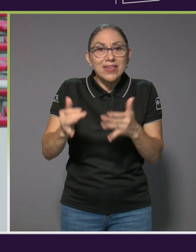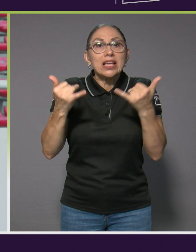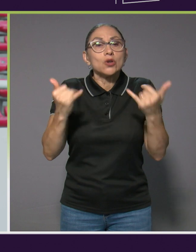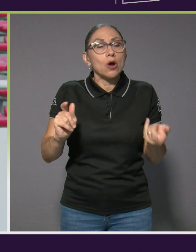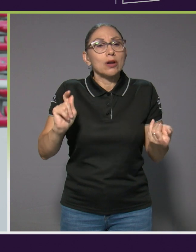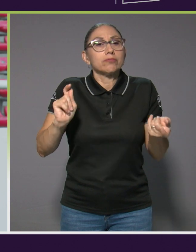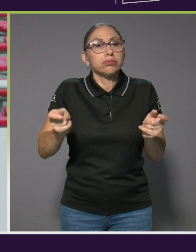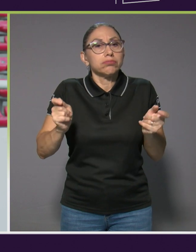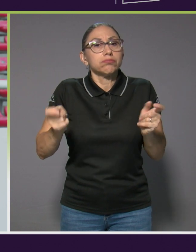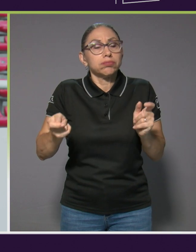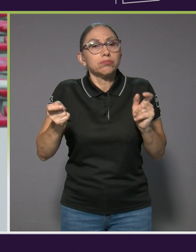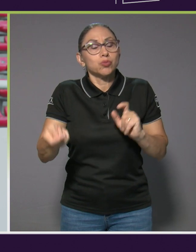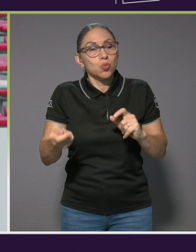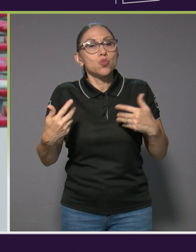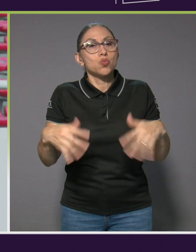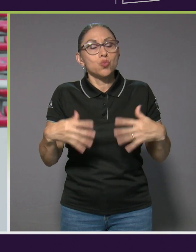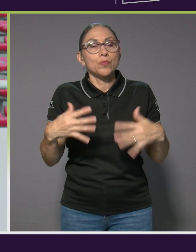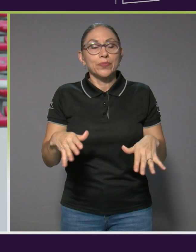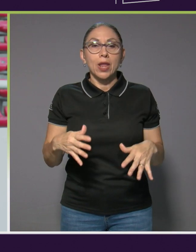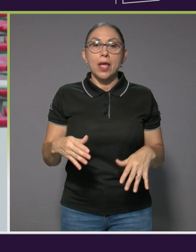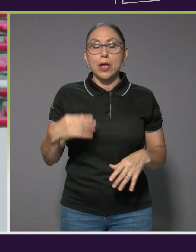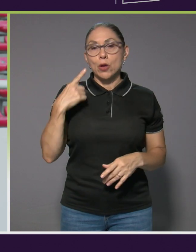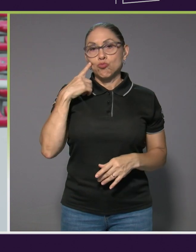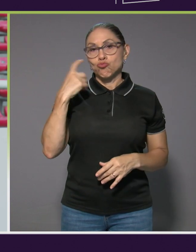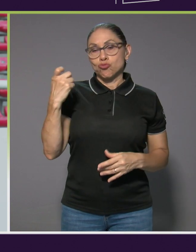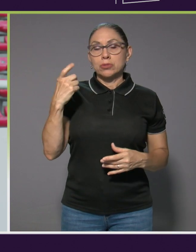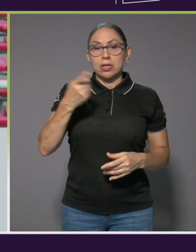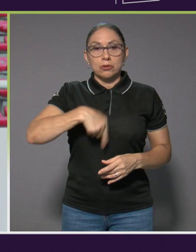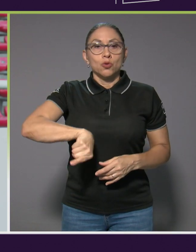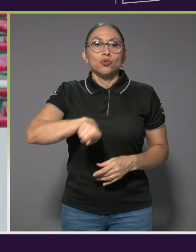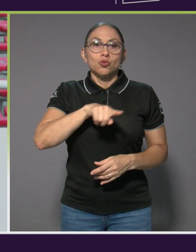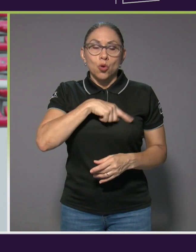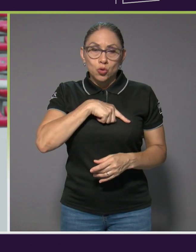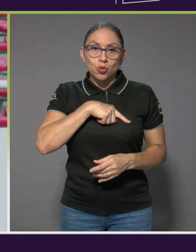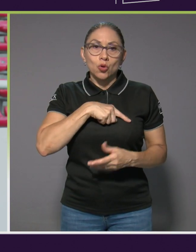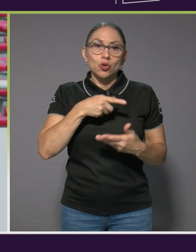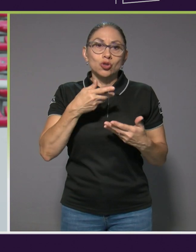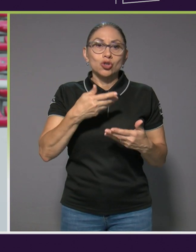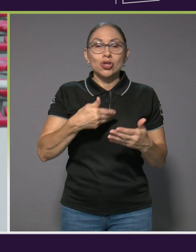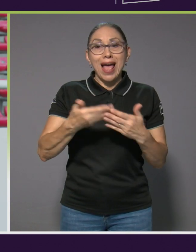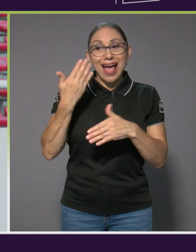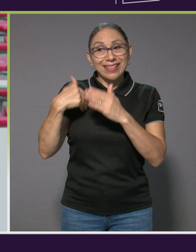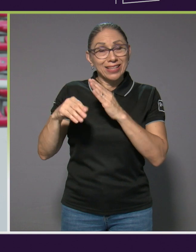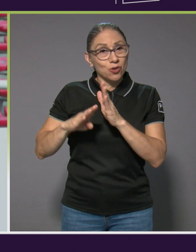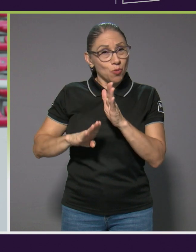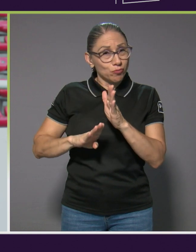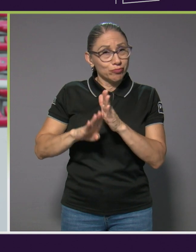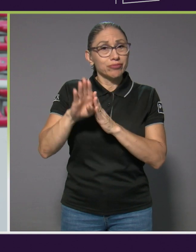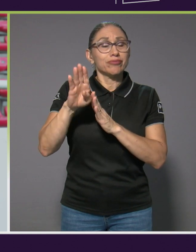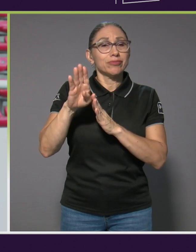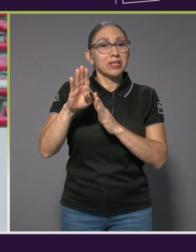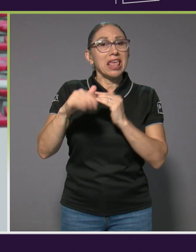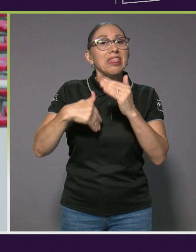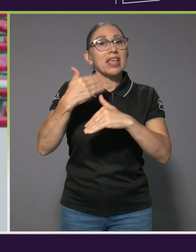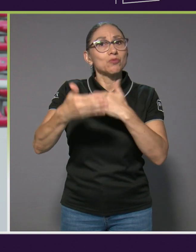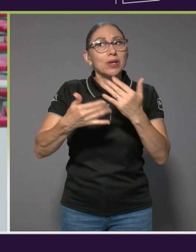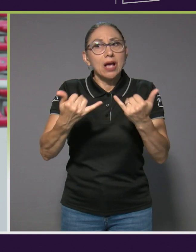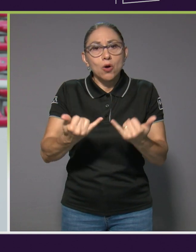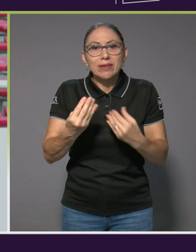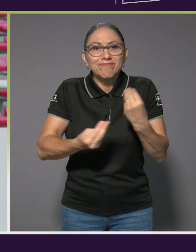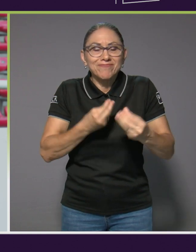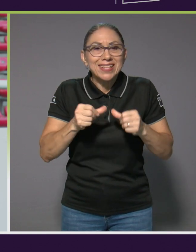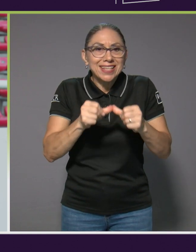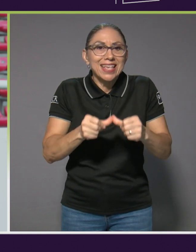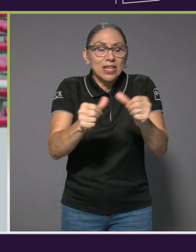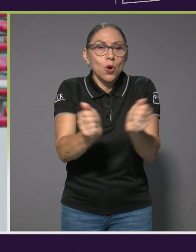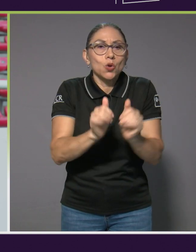bastante, ya que pues hicimos una punta y después de eso tuvimos que seguir ahora con lo que estamos de